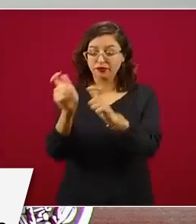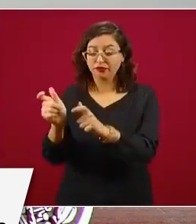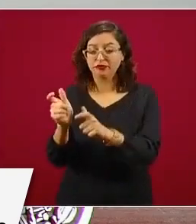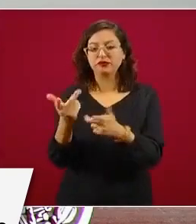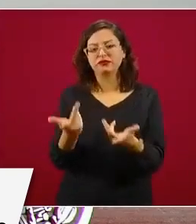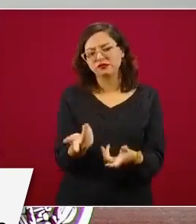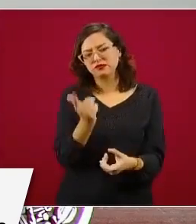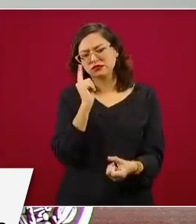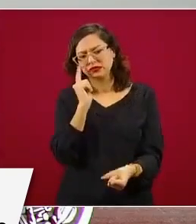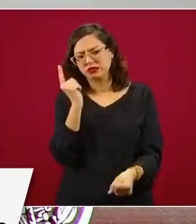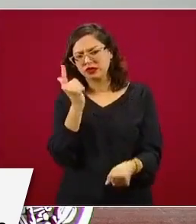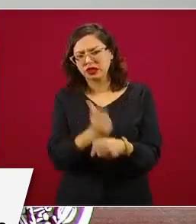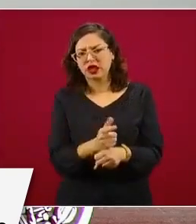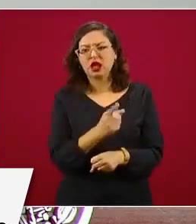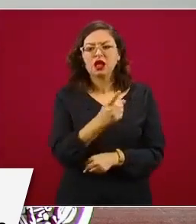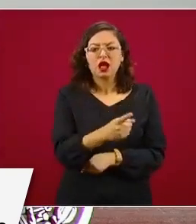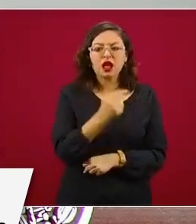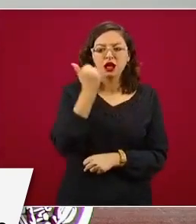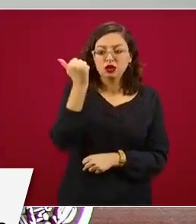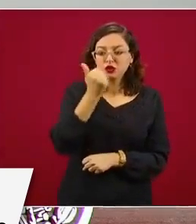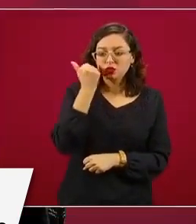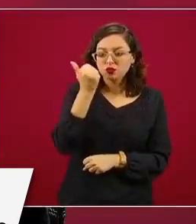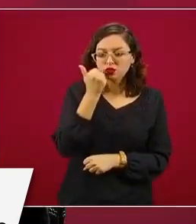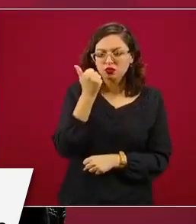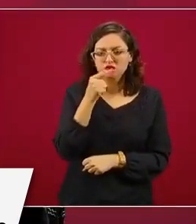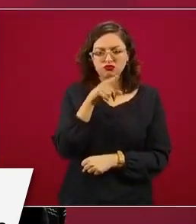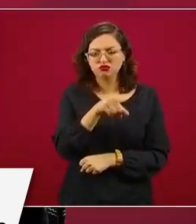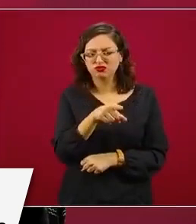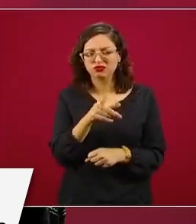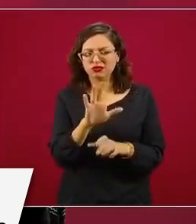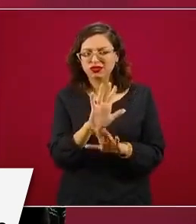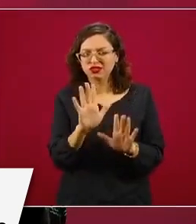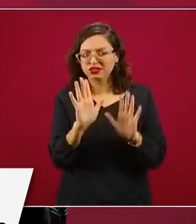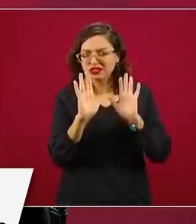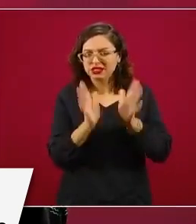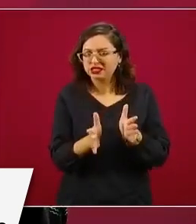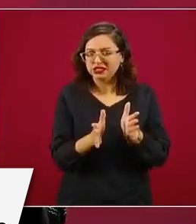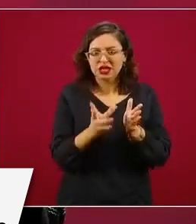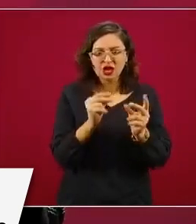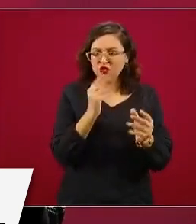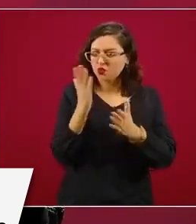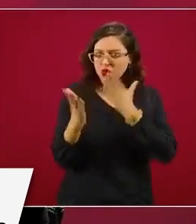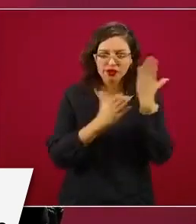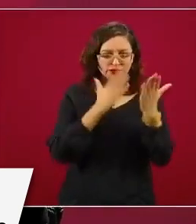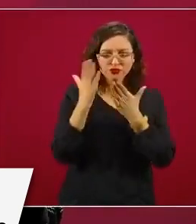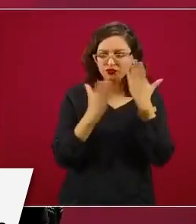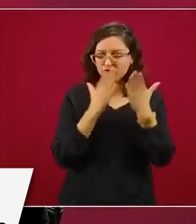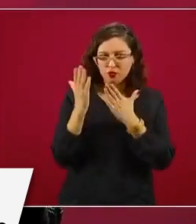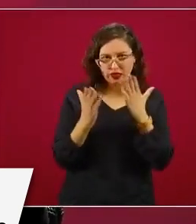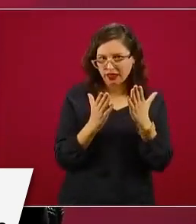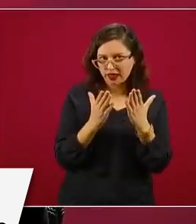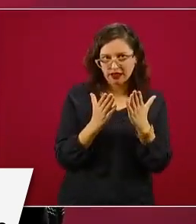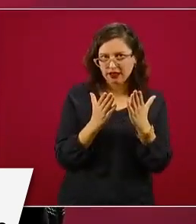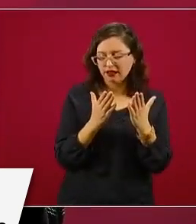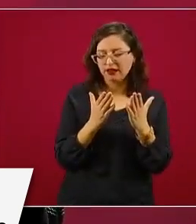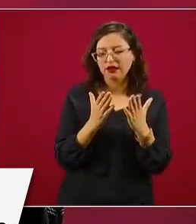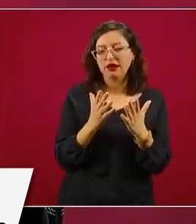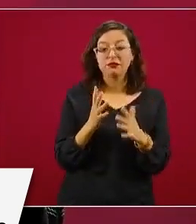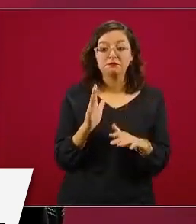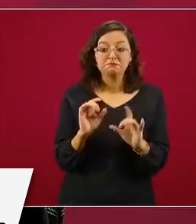cuando detectamos algún estudiante que salió del sistema educativo por causas que no